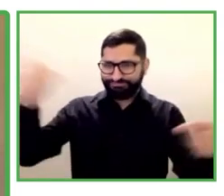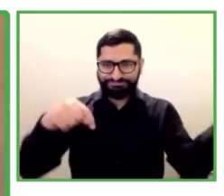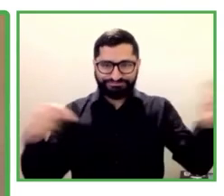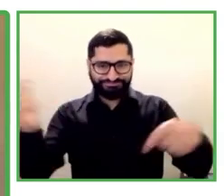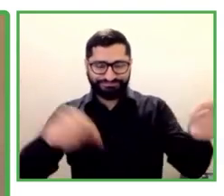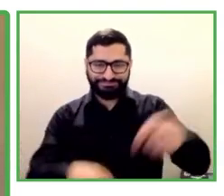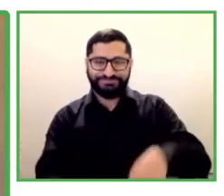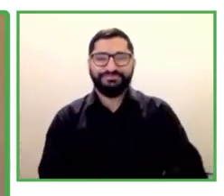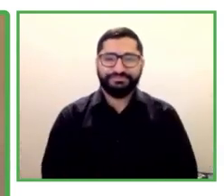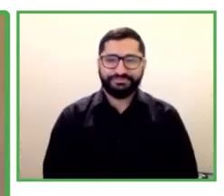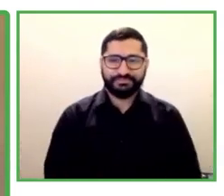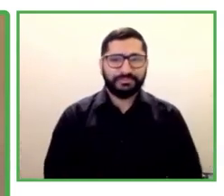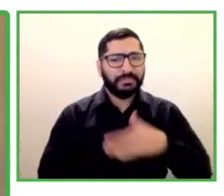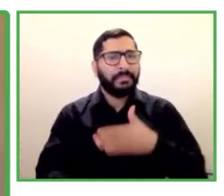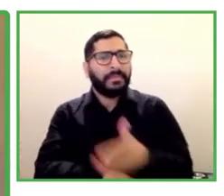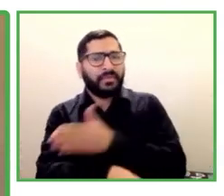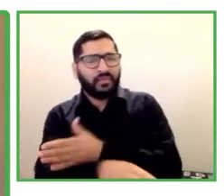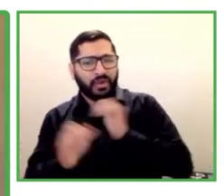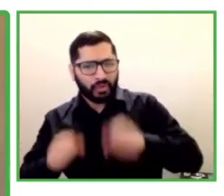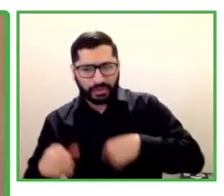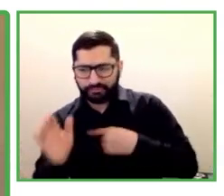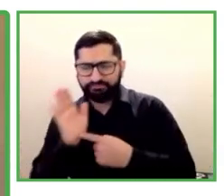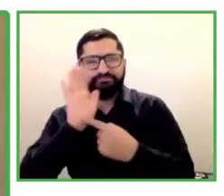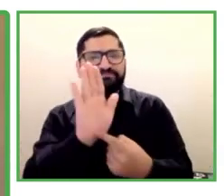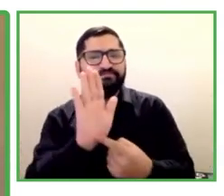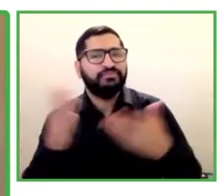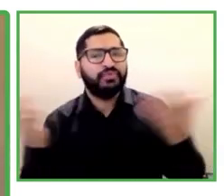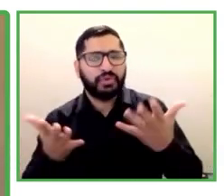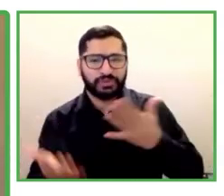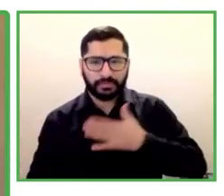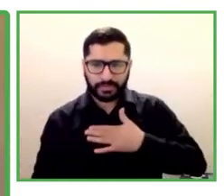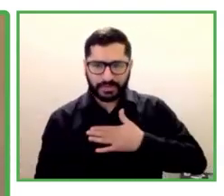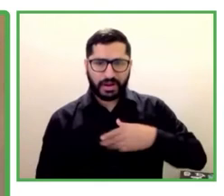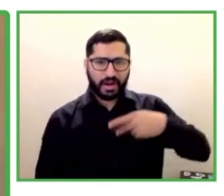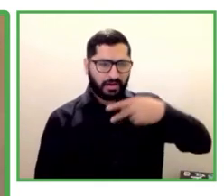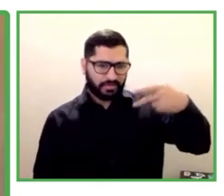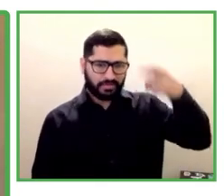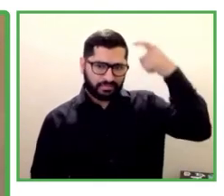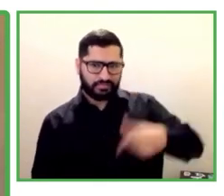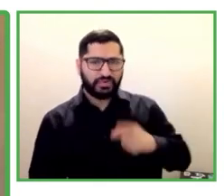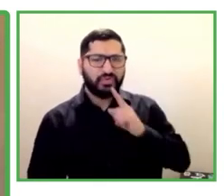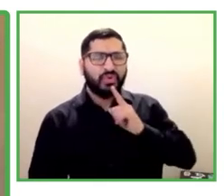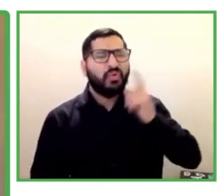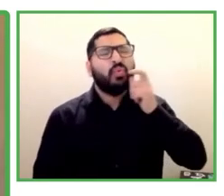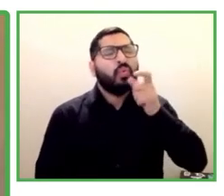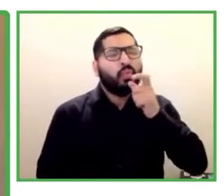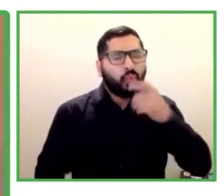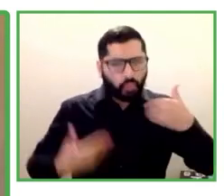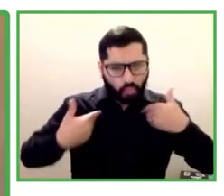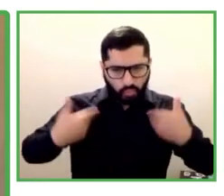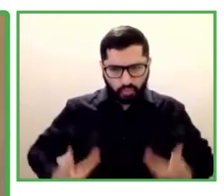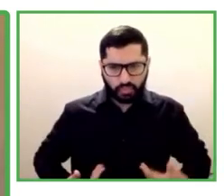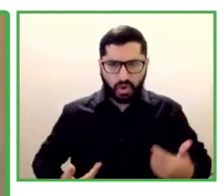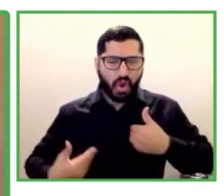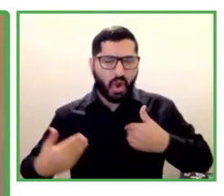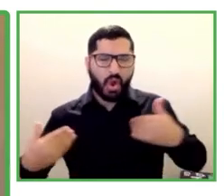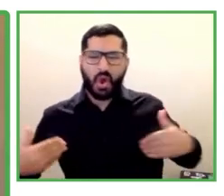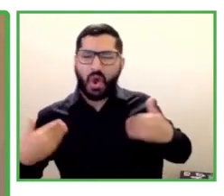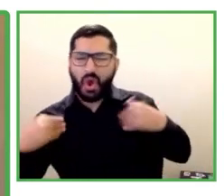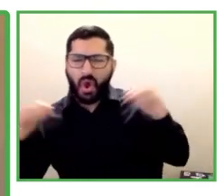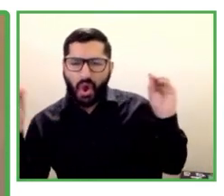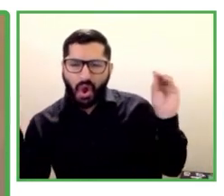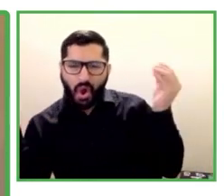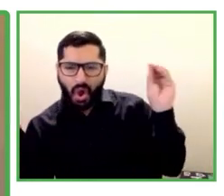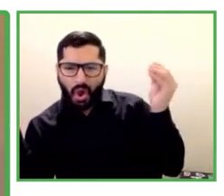descripción. Soy un hombre blanco, joven, con pelo negro, té clara y ojos cafés. Estoy escuchando,